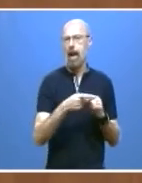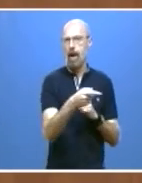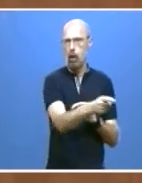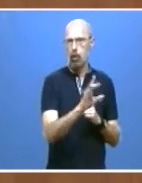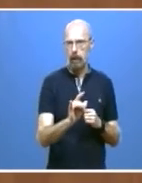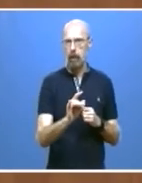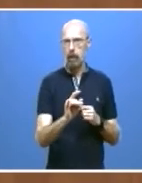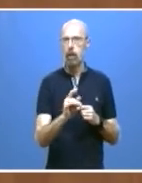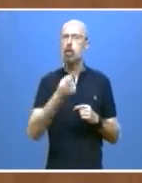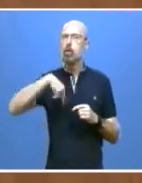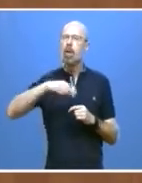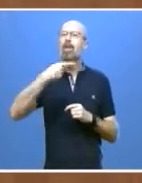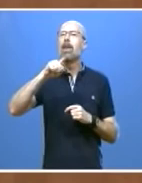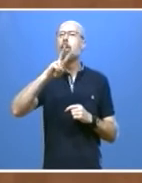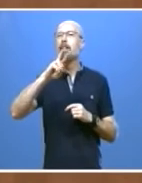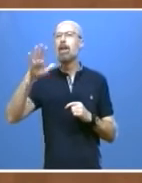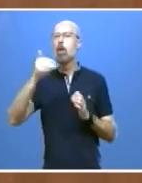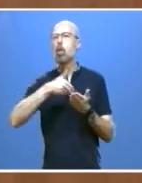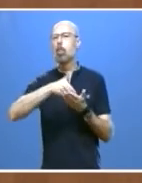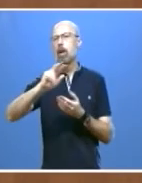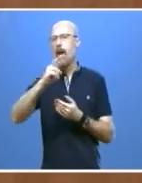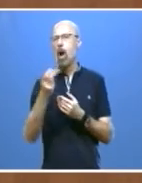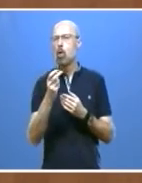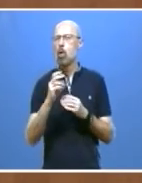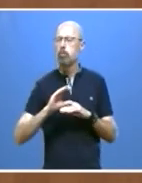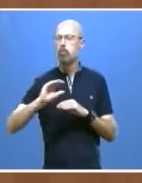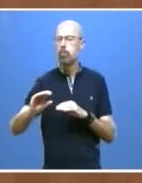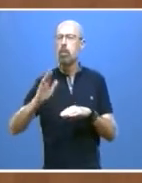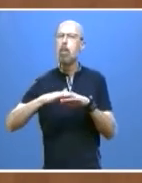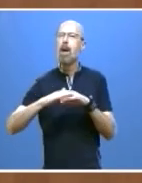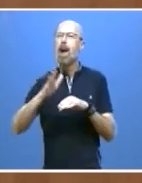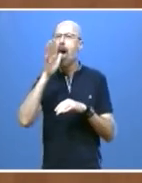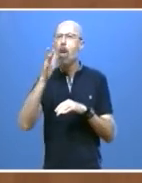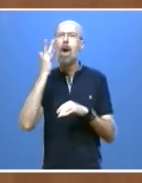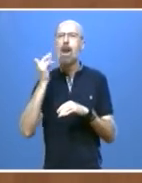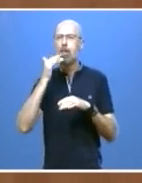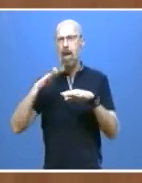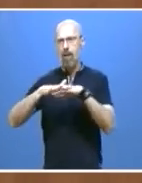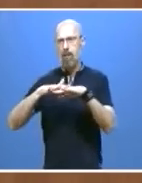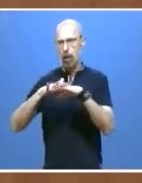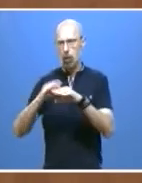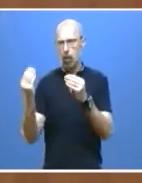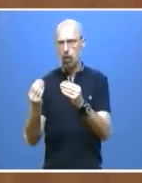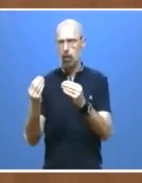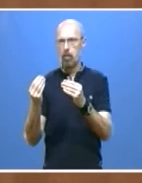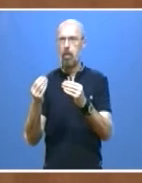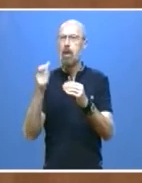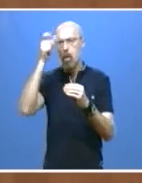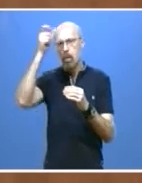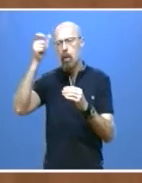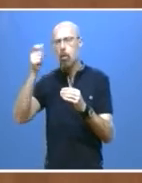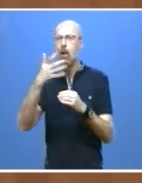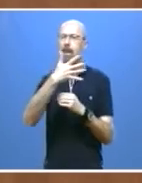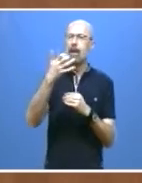millones de euros para la depuración de aguas residuales en municipios entre 500 y 2.000